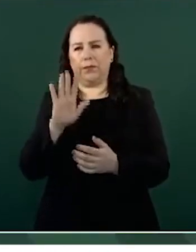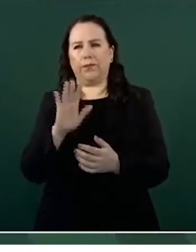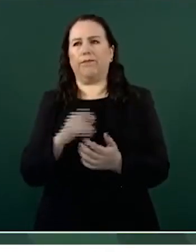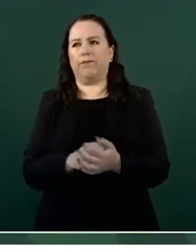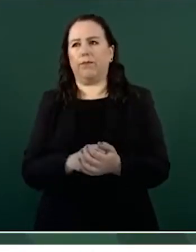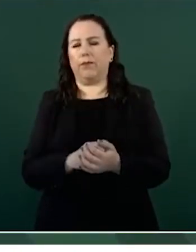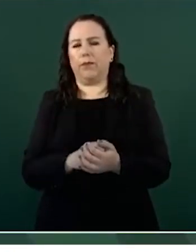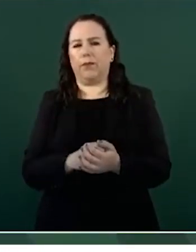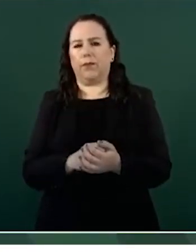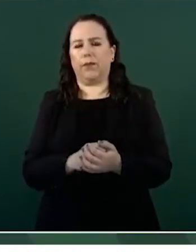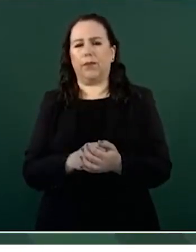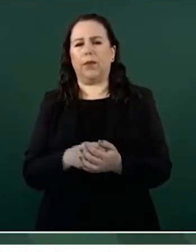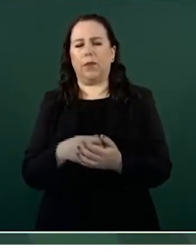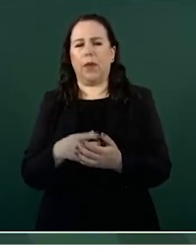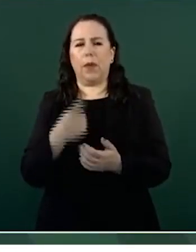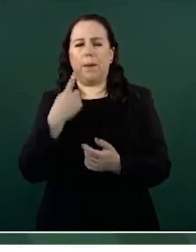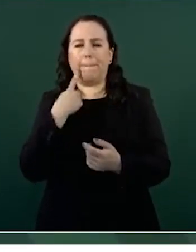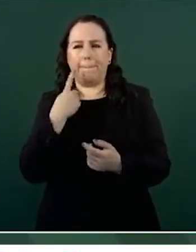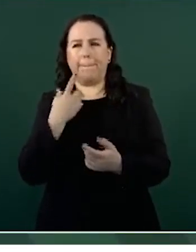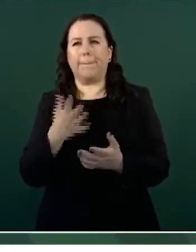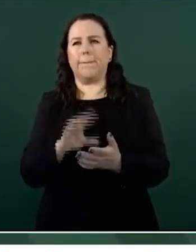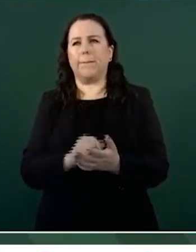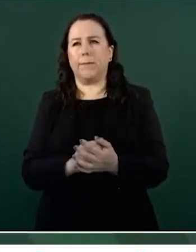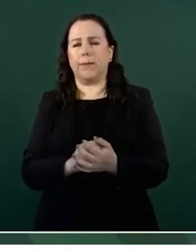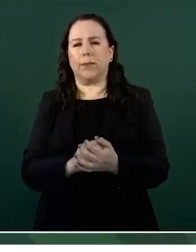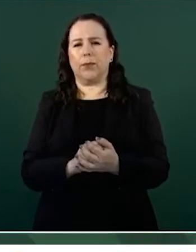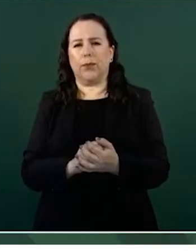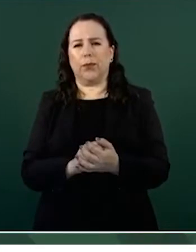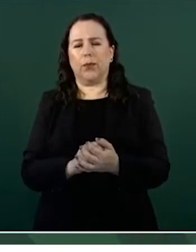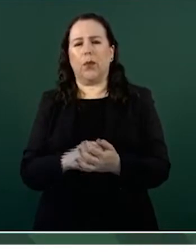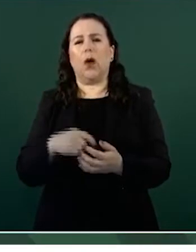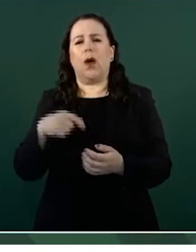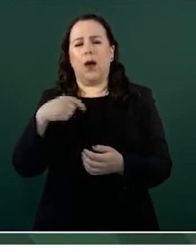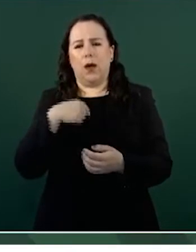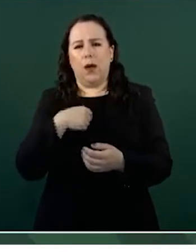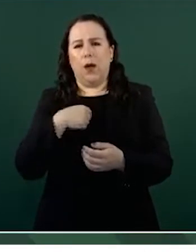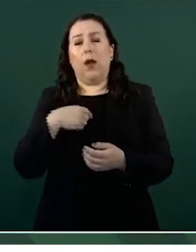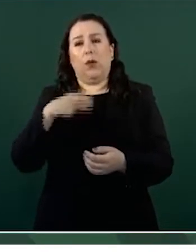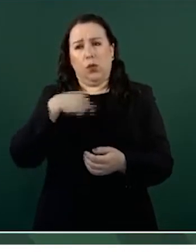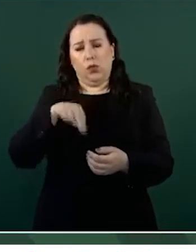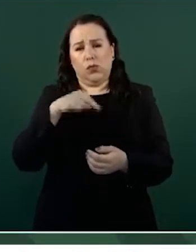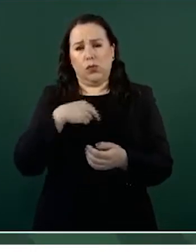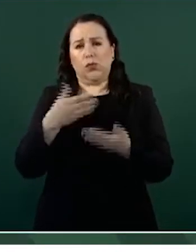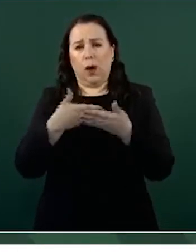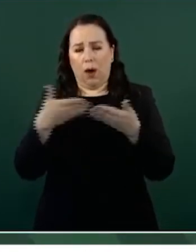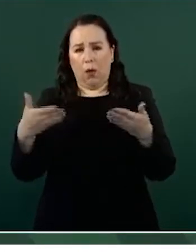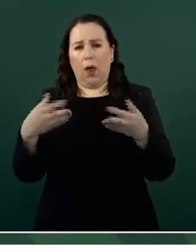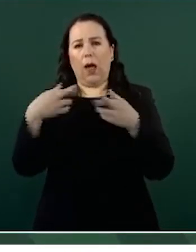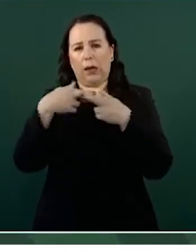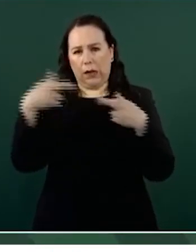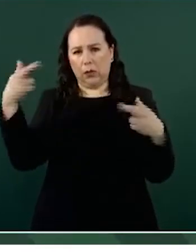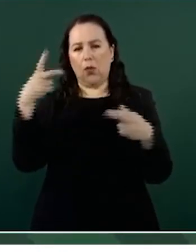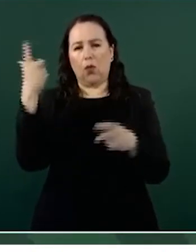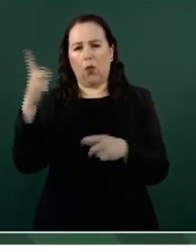Bueno, estamos manteniendo muy buenas relaciones con el gobierno de Estados Unidos.